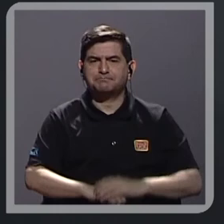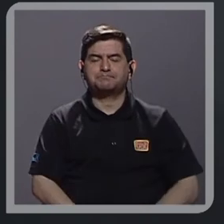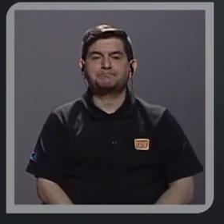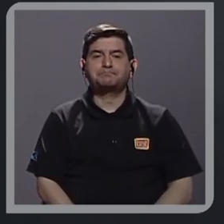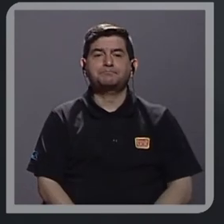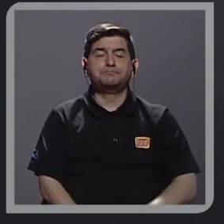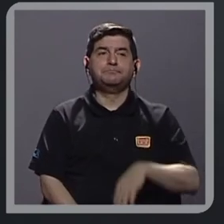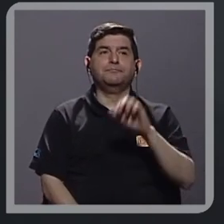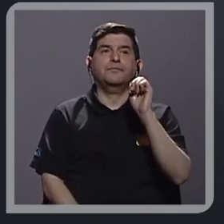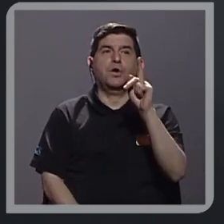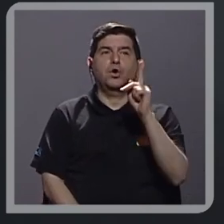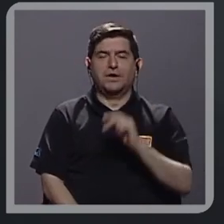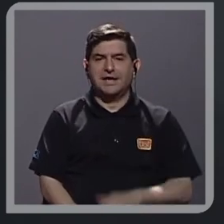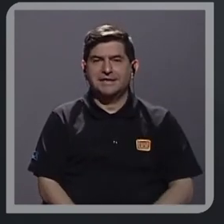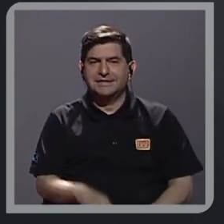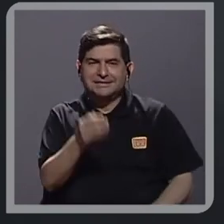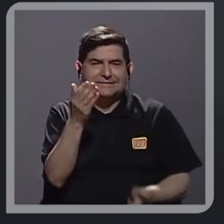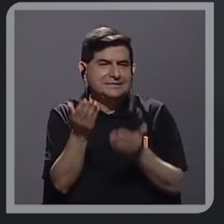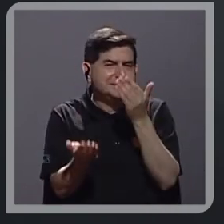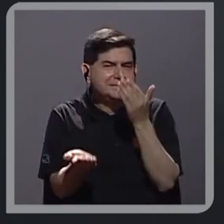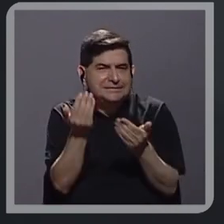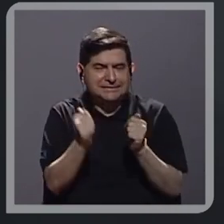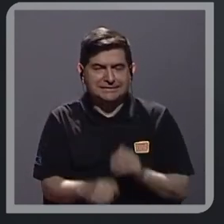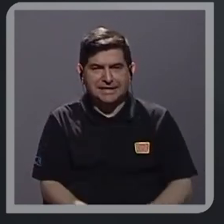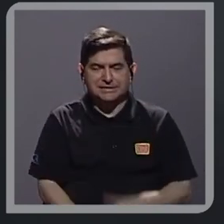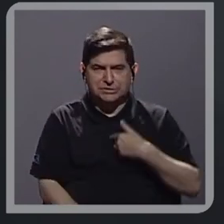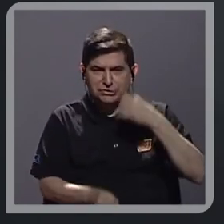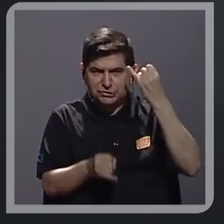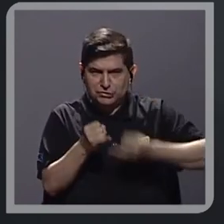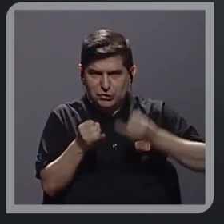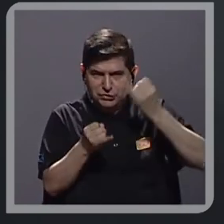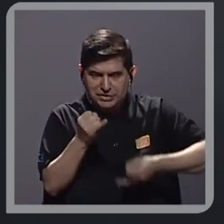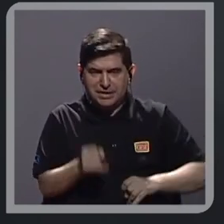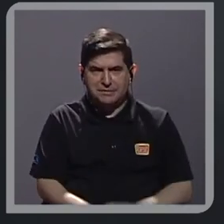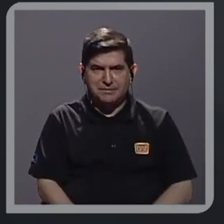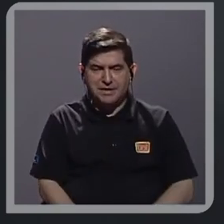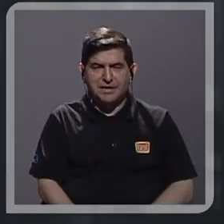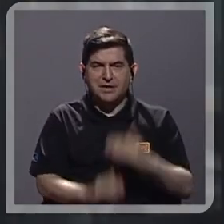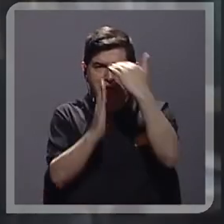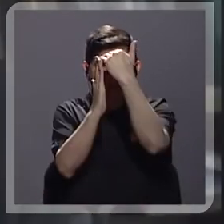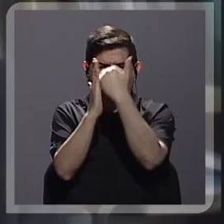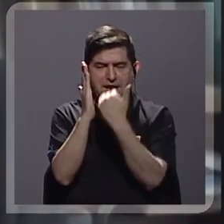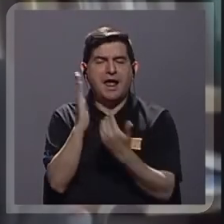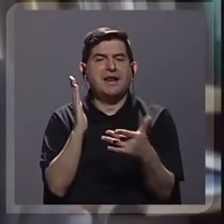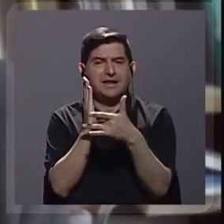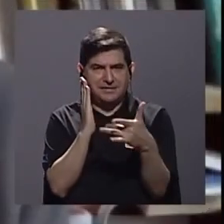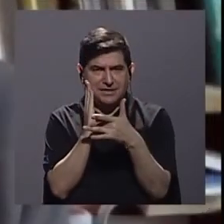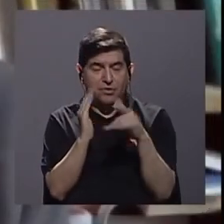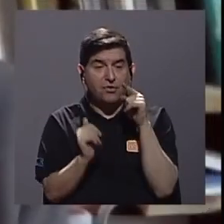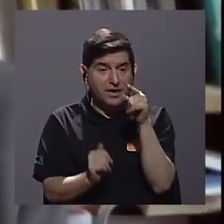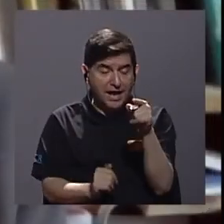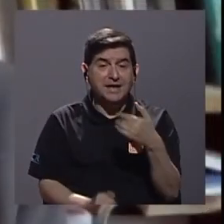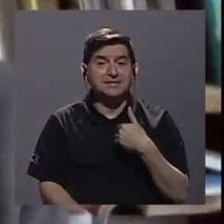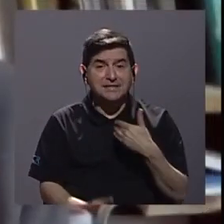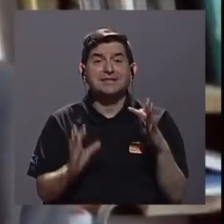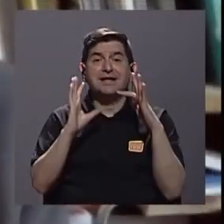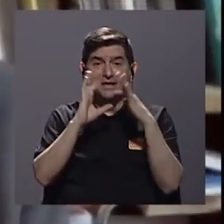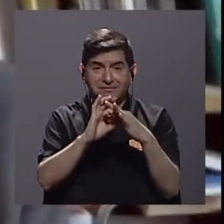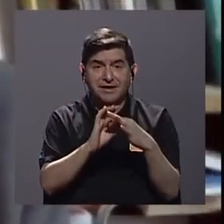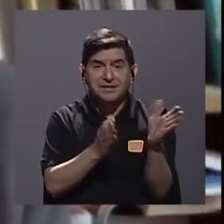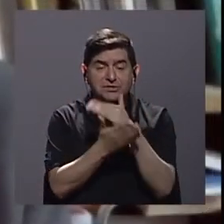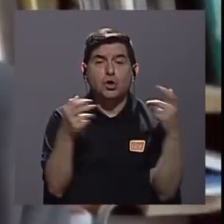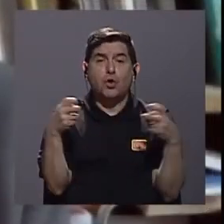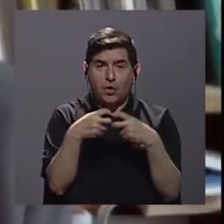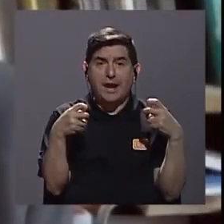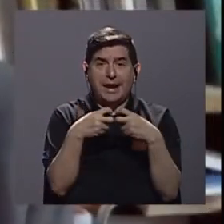Ok tal vez puedo terminar haciendo rápidamente el inventario de tecnologías porque esas son las que tienen que ver con la parte